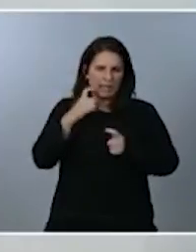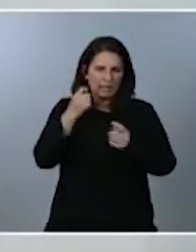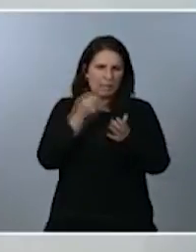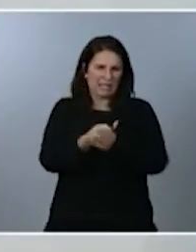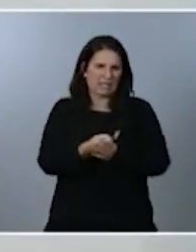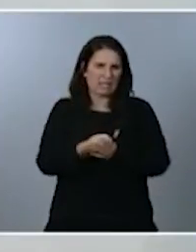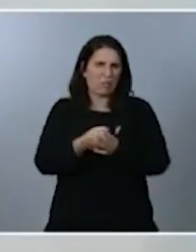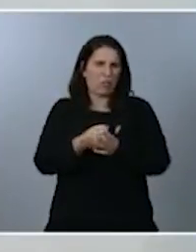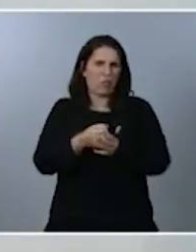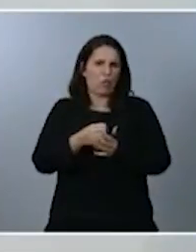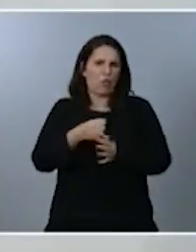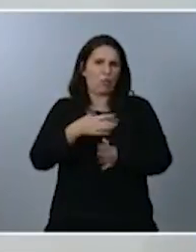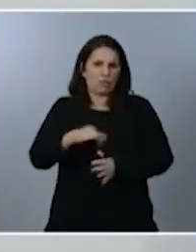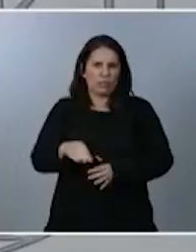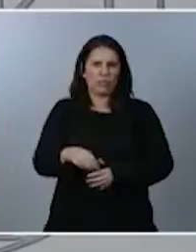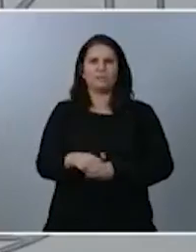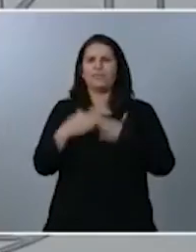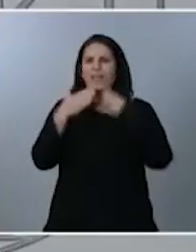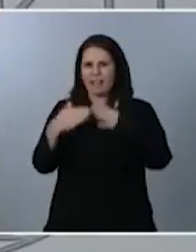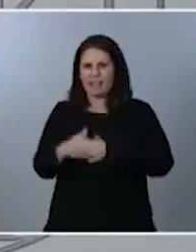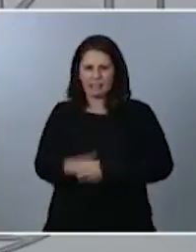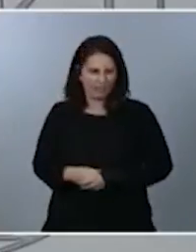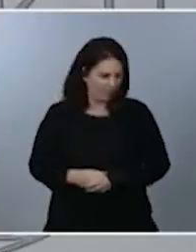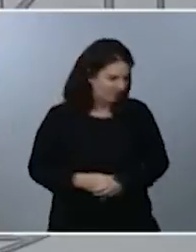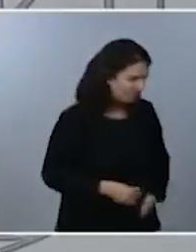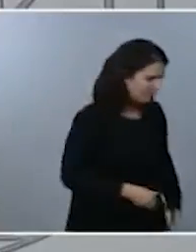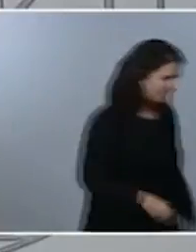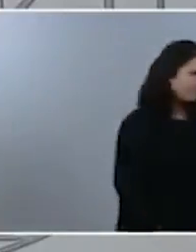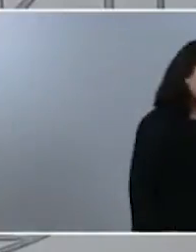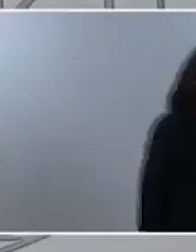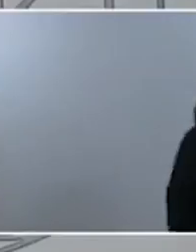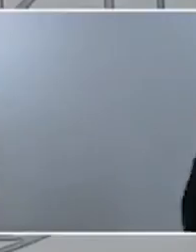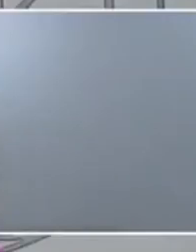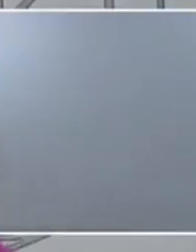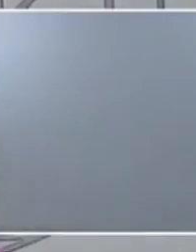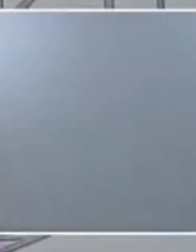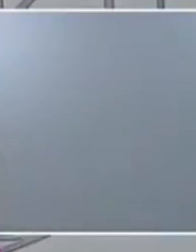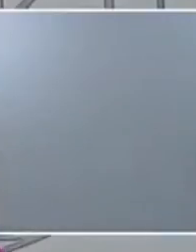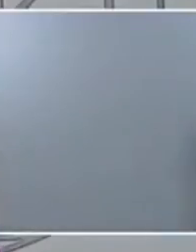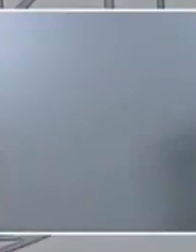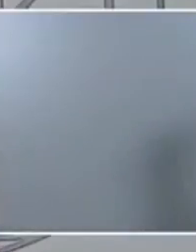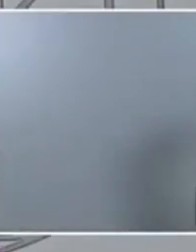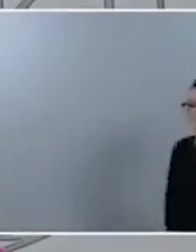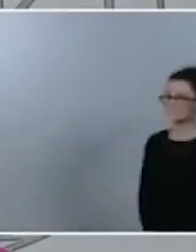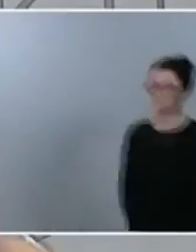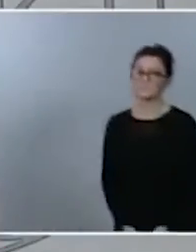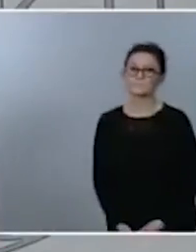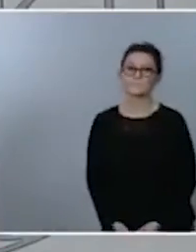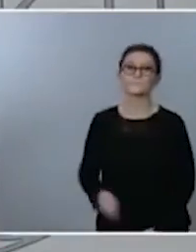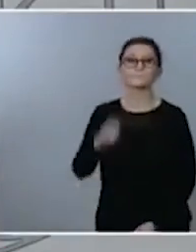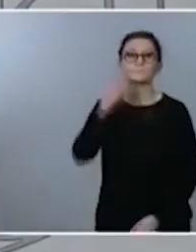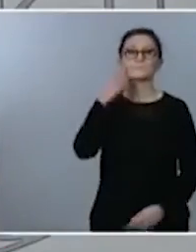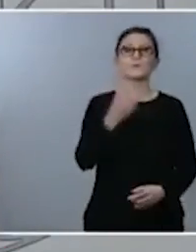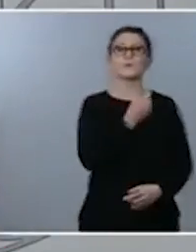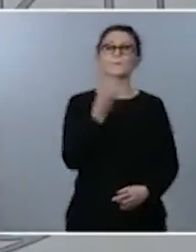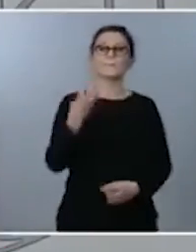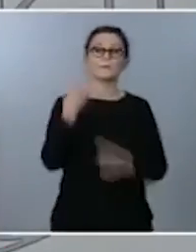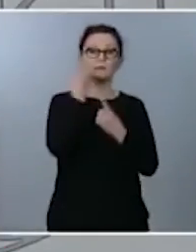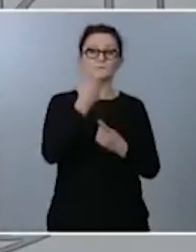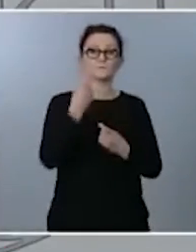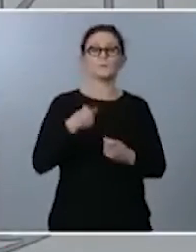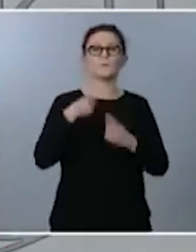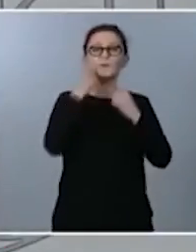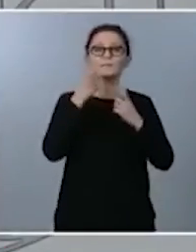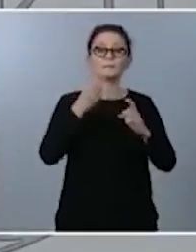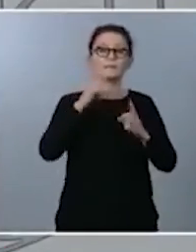dentro del Parlamento gracias bueno son varias preguntas voy a intentar ser lo más breve posible respecto a la primera